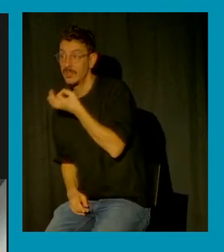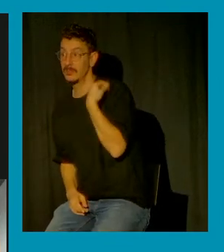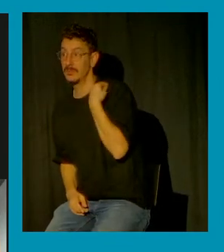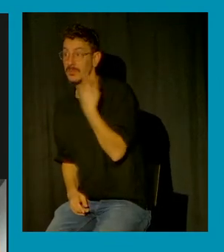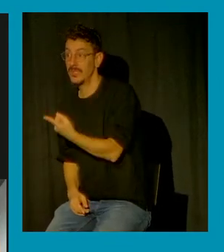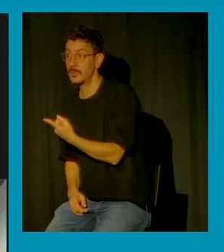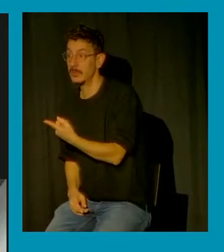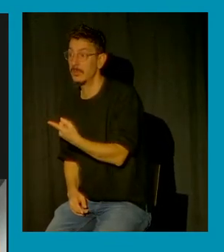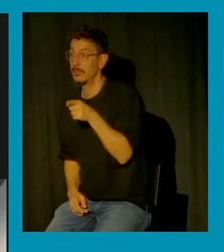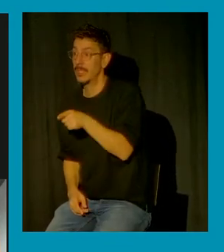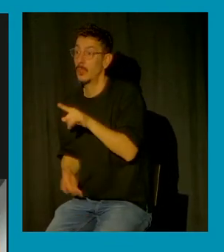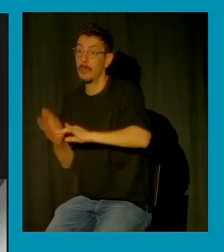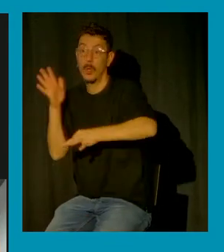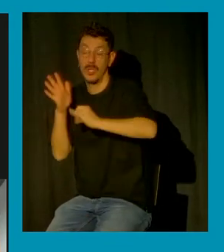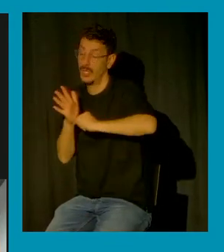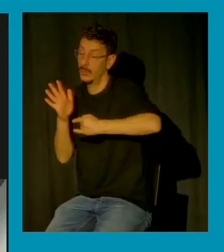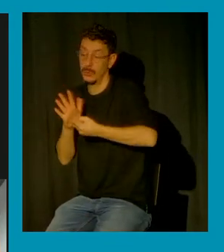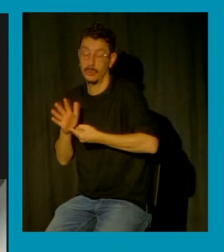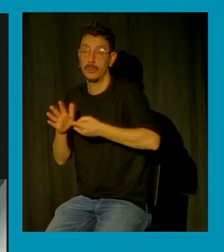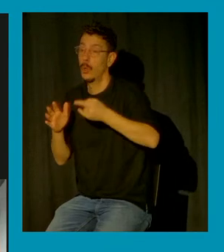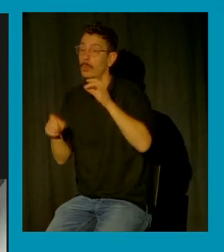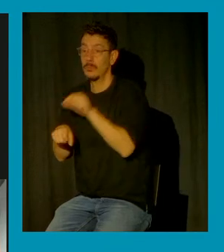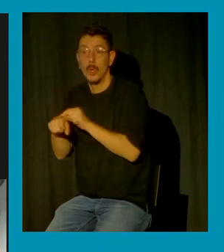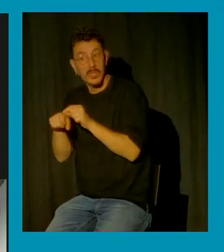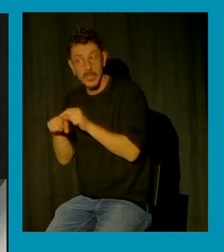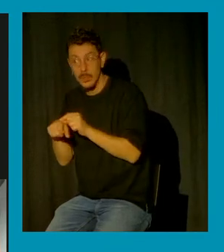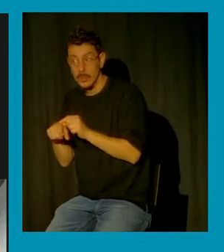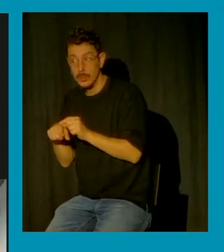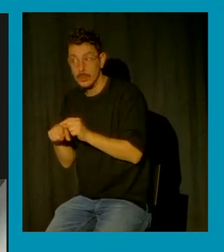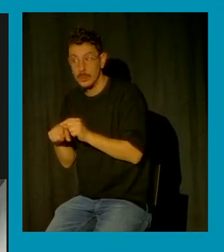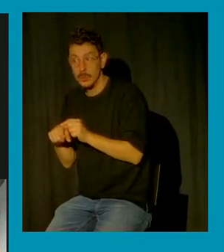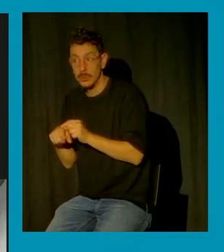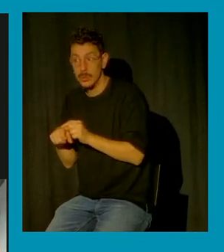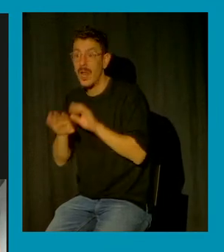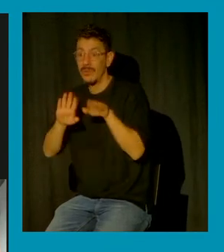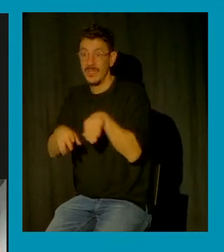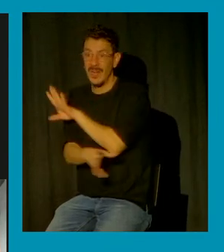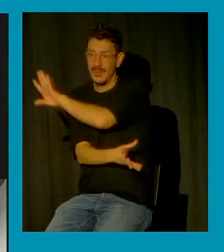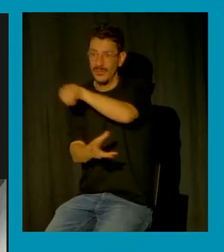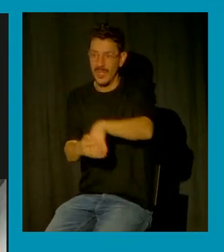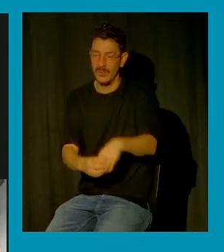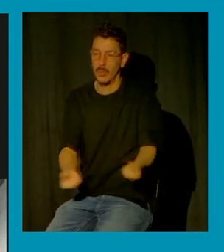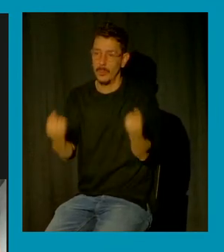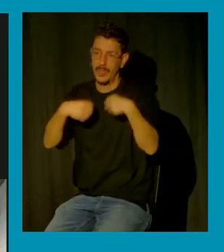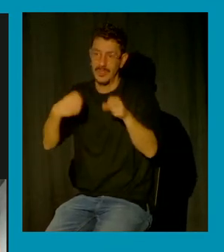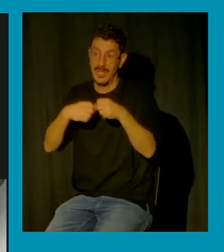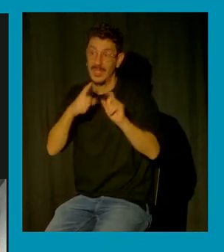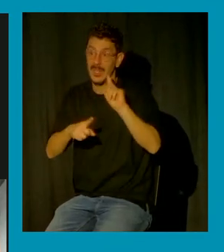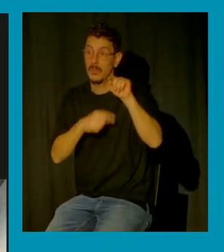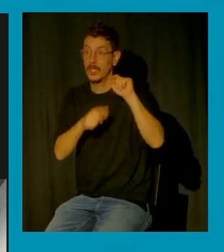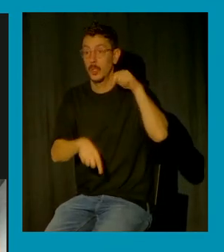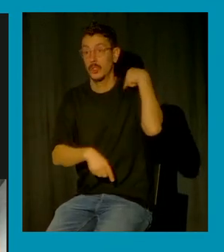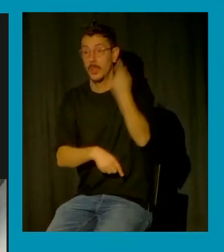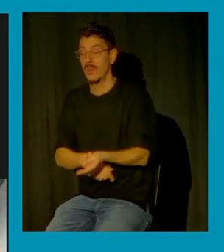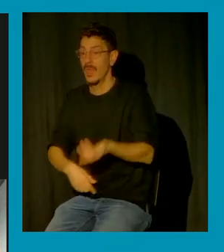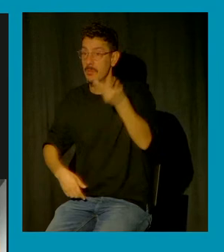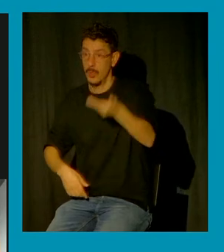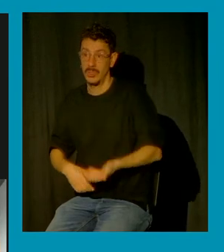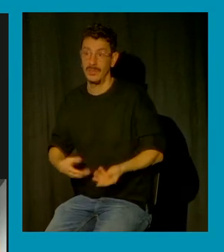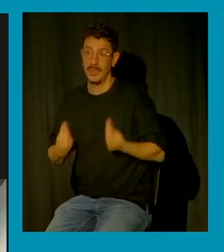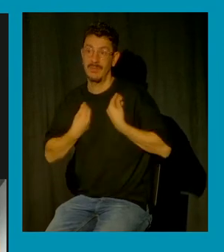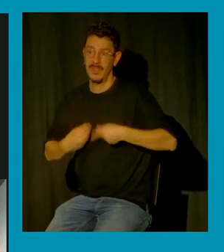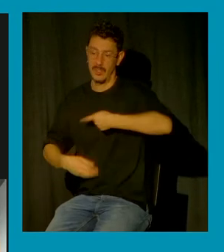bueno son proyectos políticos que se encarnan en nuestras prácticas y que tienen unas consecuencias importantes en nuestras vidas ¿no?